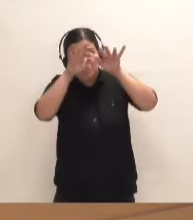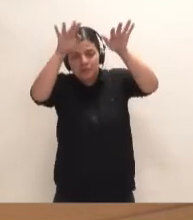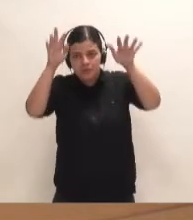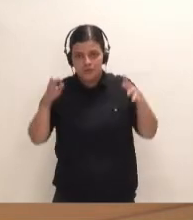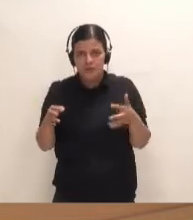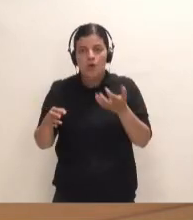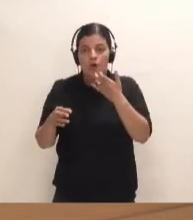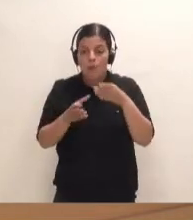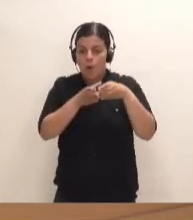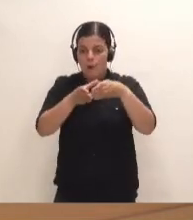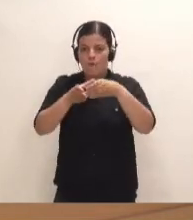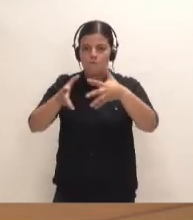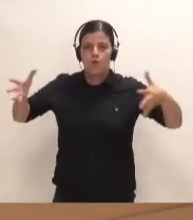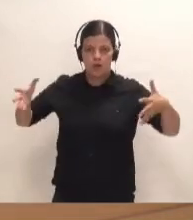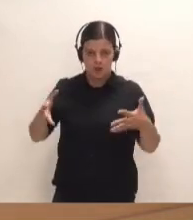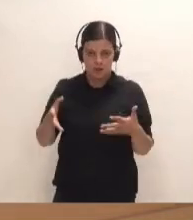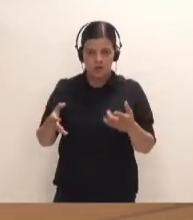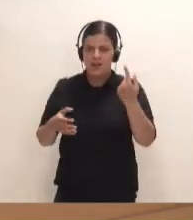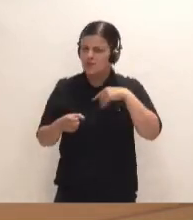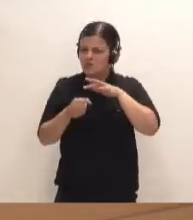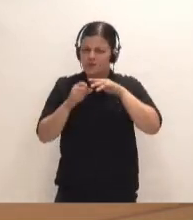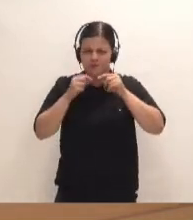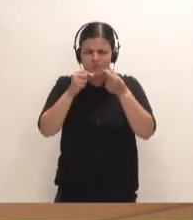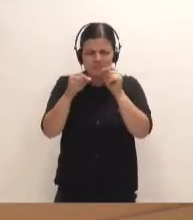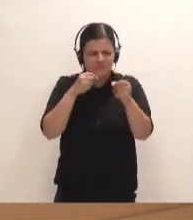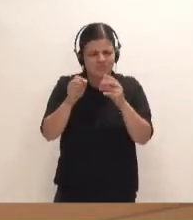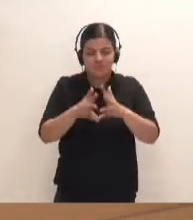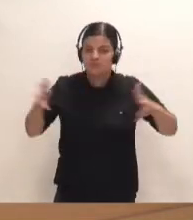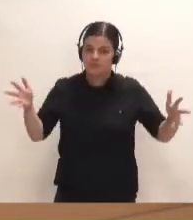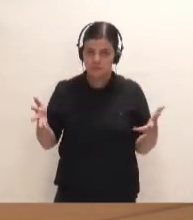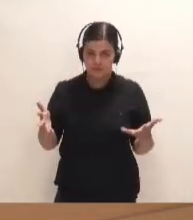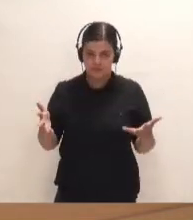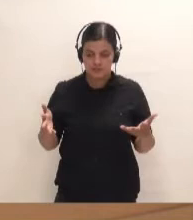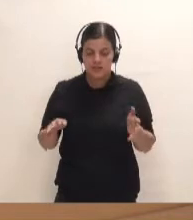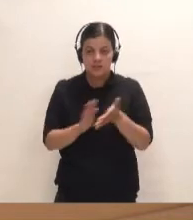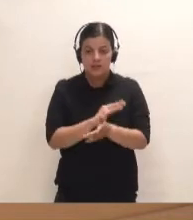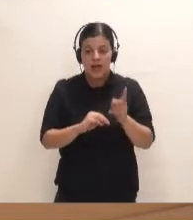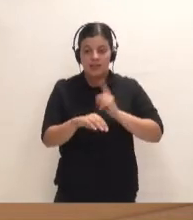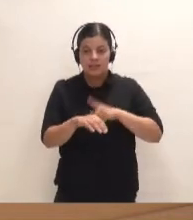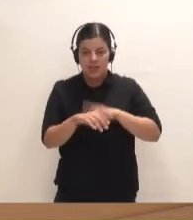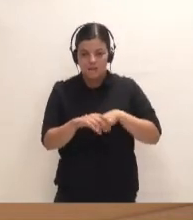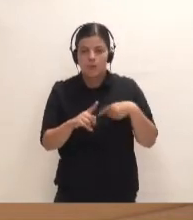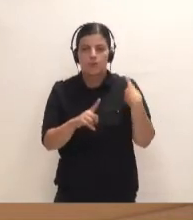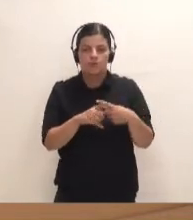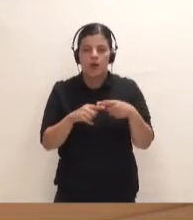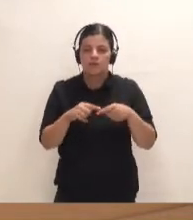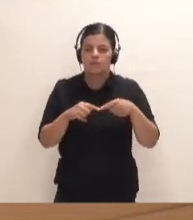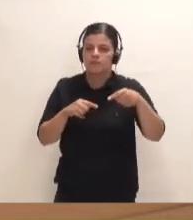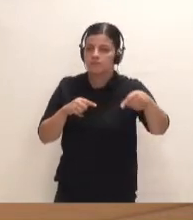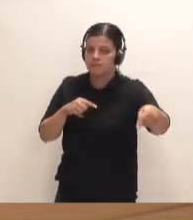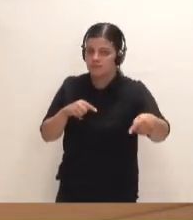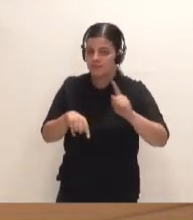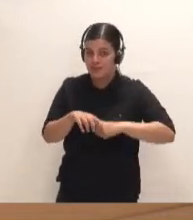entre ellas los buques, que tienen una contaminación muy elevada. Y todo lo que significa aumentar los tiempos y los desplazamientos de los buques en el mar,